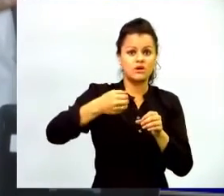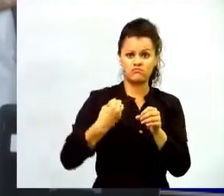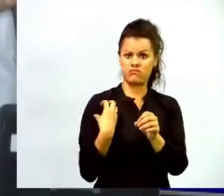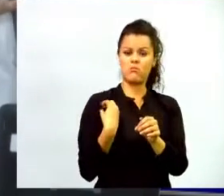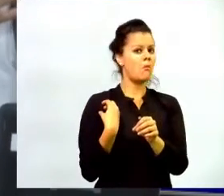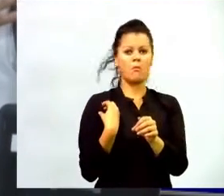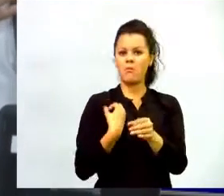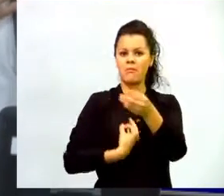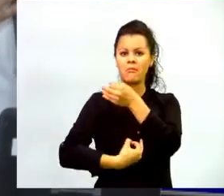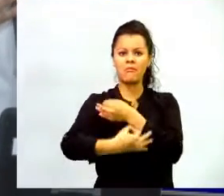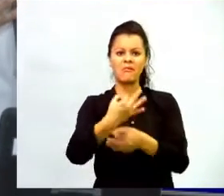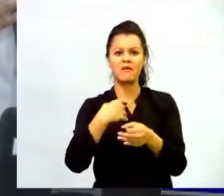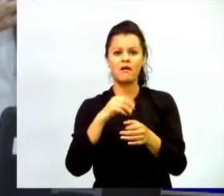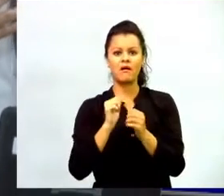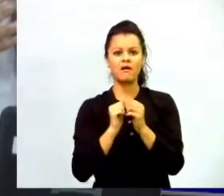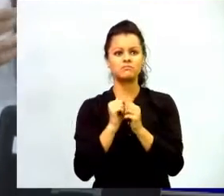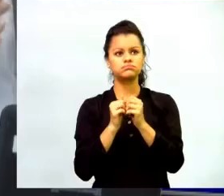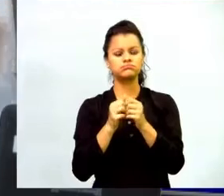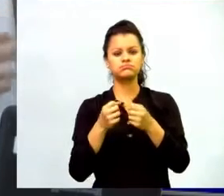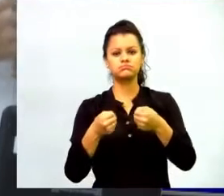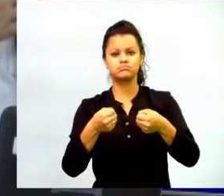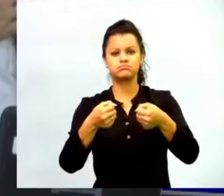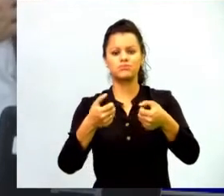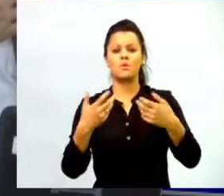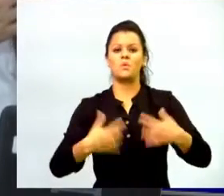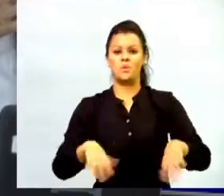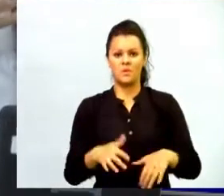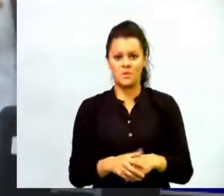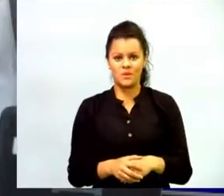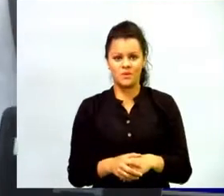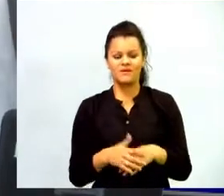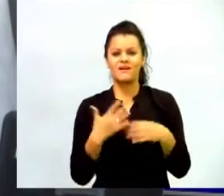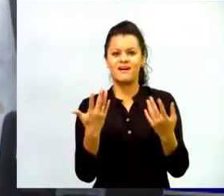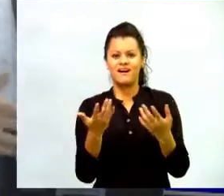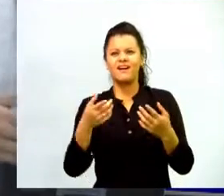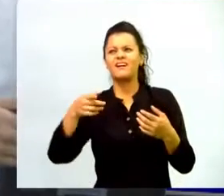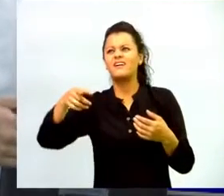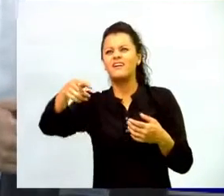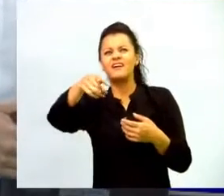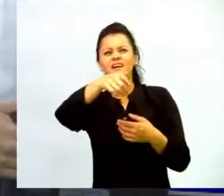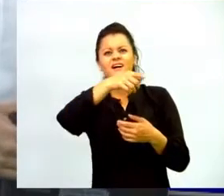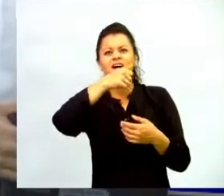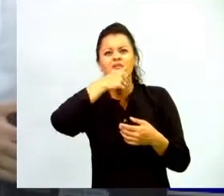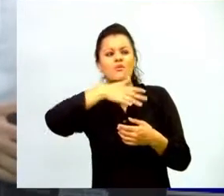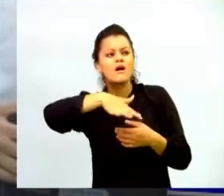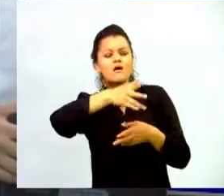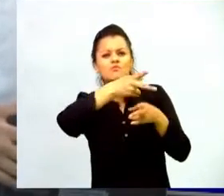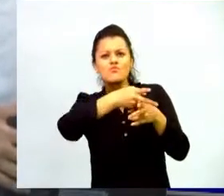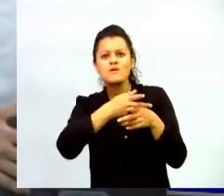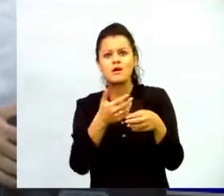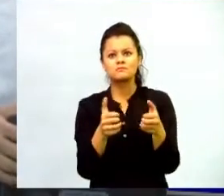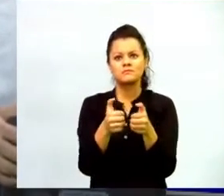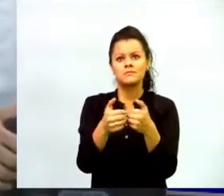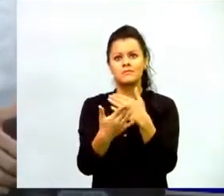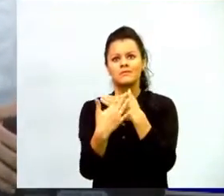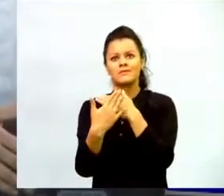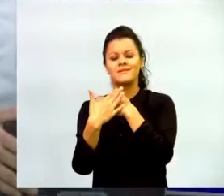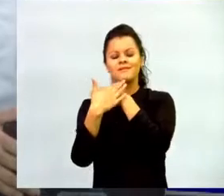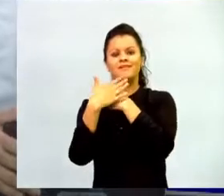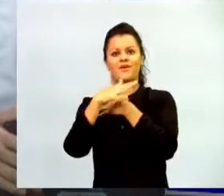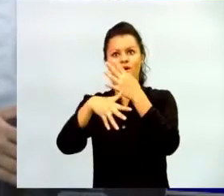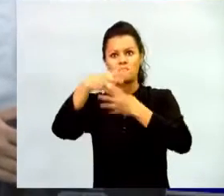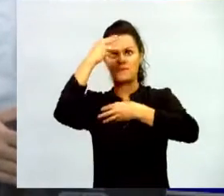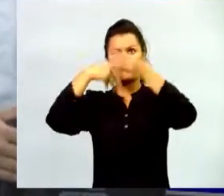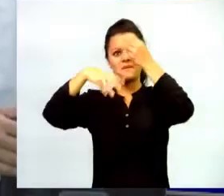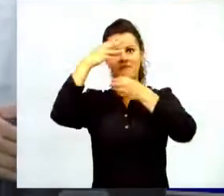incendios forestales a cuidar las fuentes hídricas eso ya lo están interiorizando todos nuestros estudiantes a través de los videojuegos y